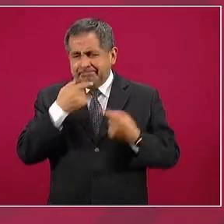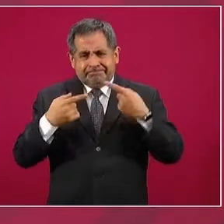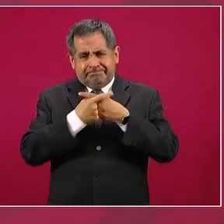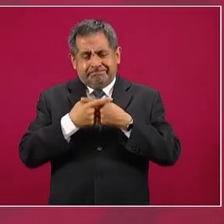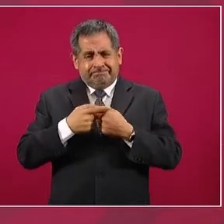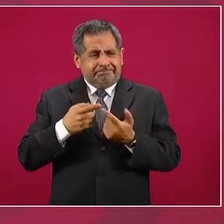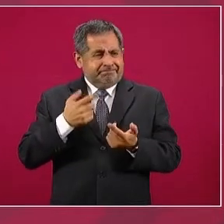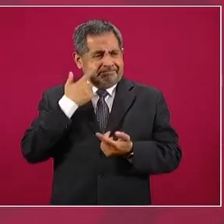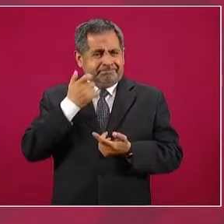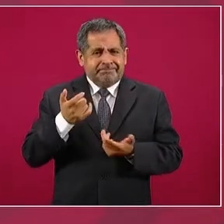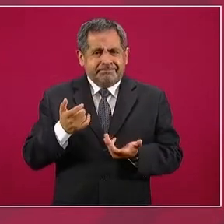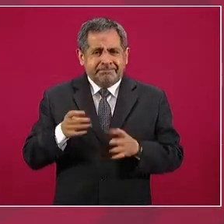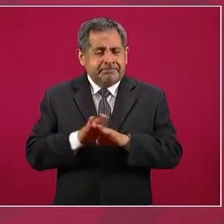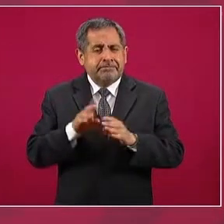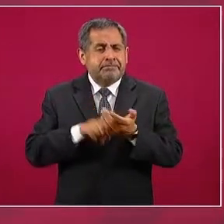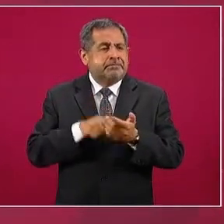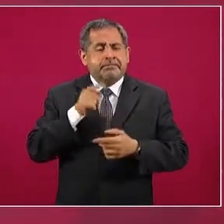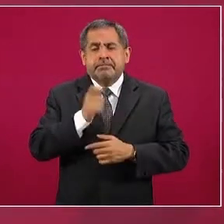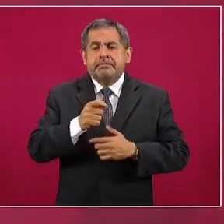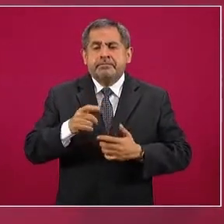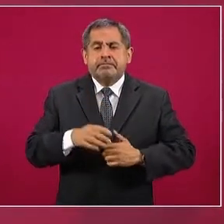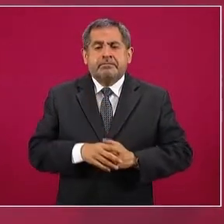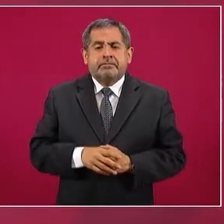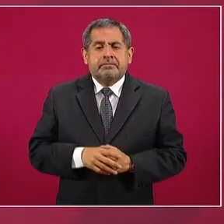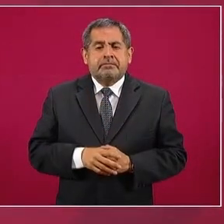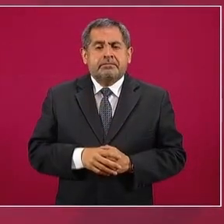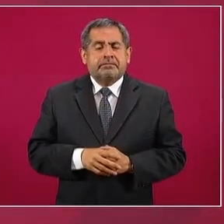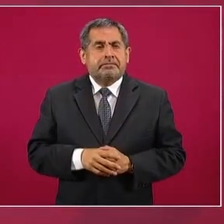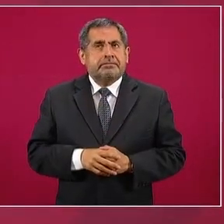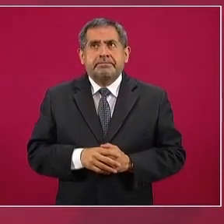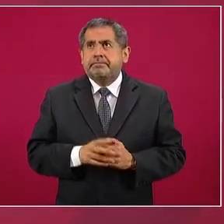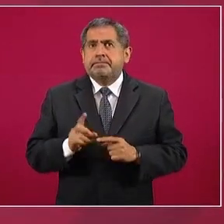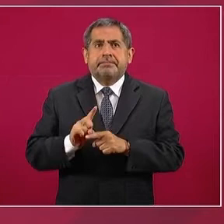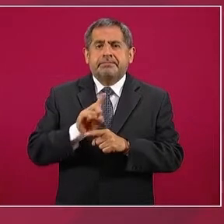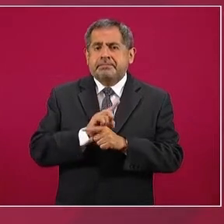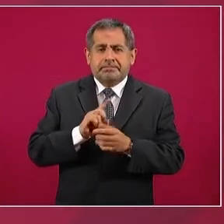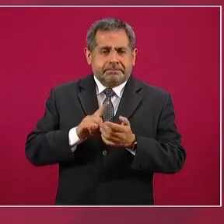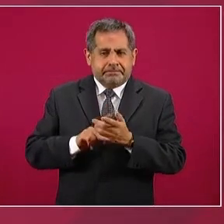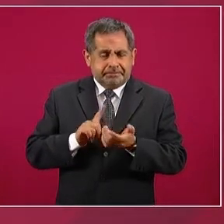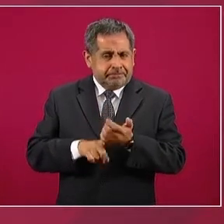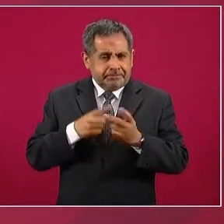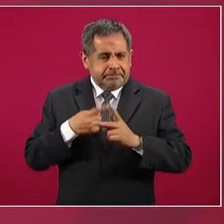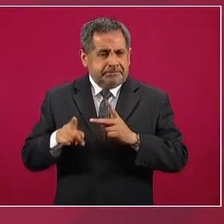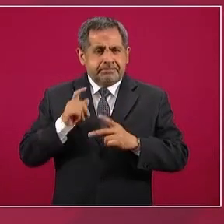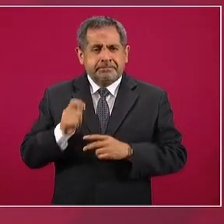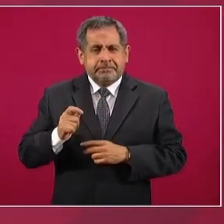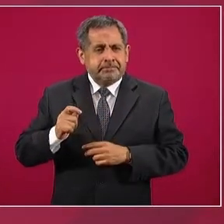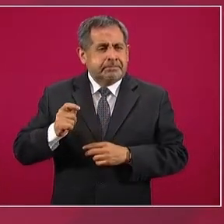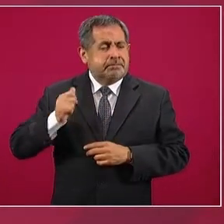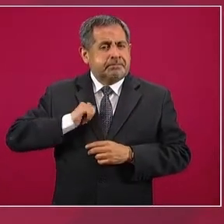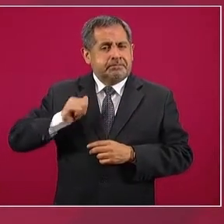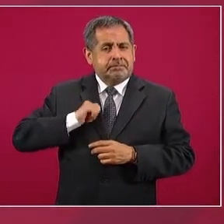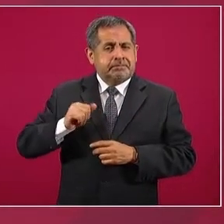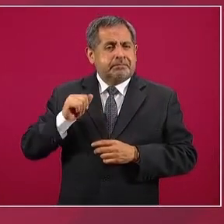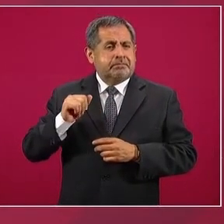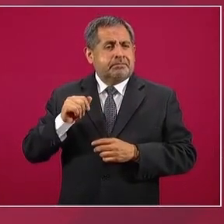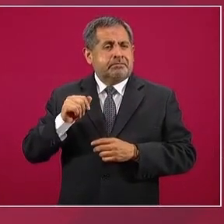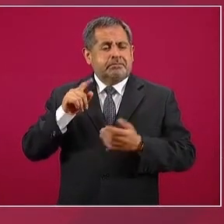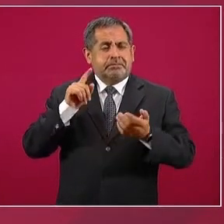algo que surge desde el siglo XIX,